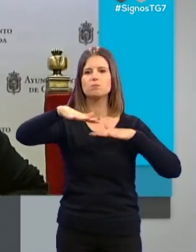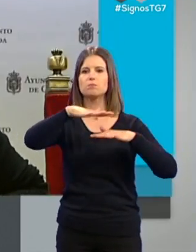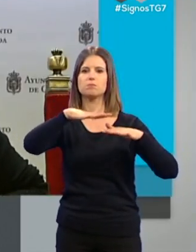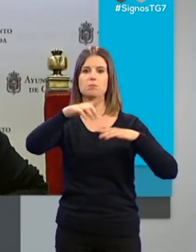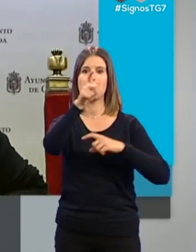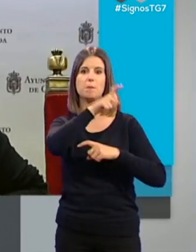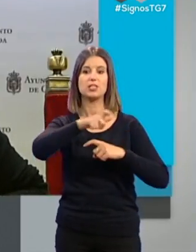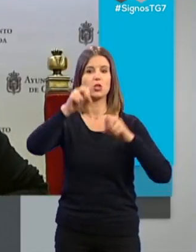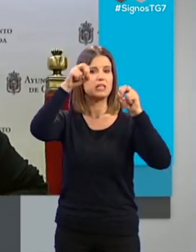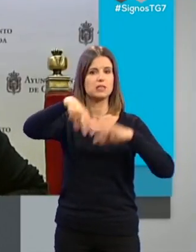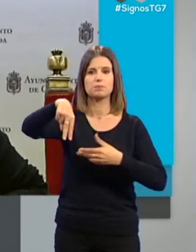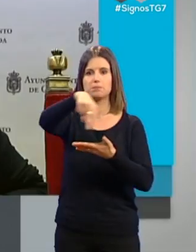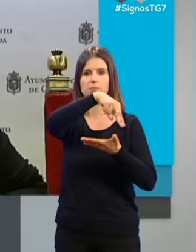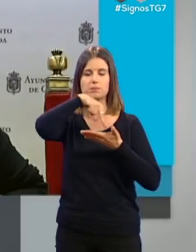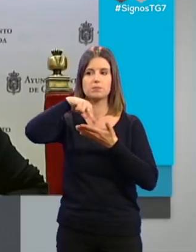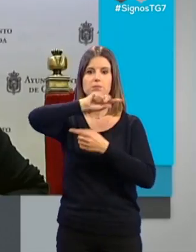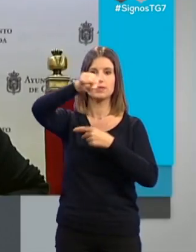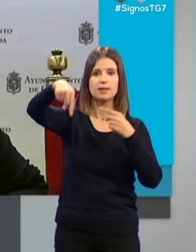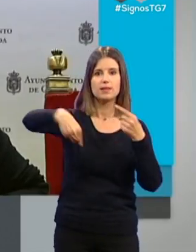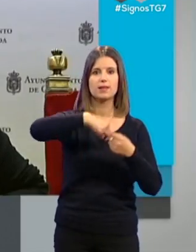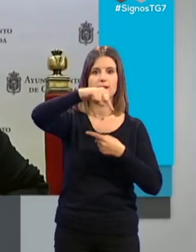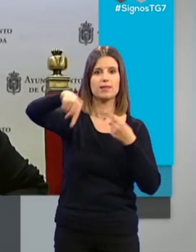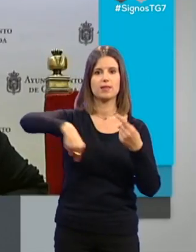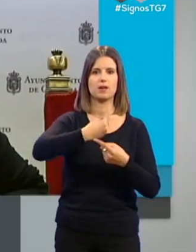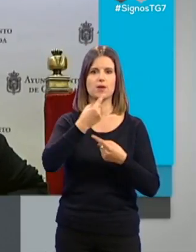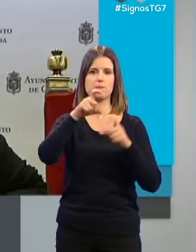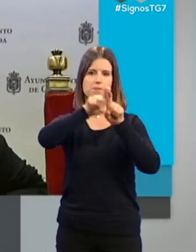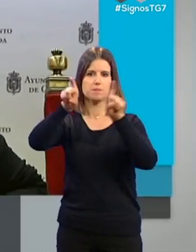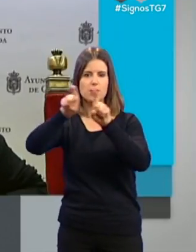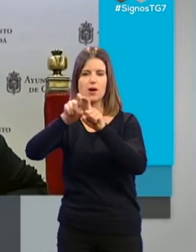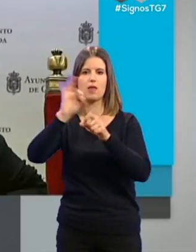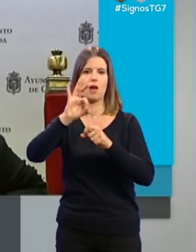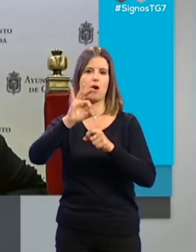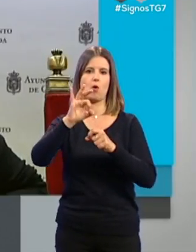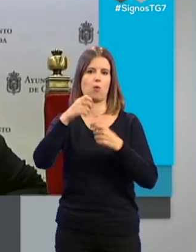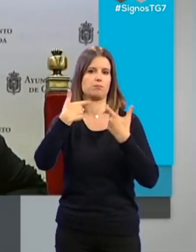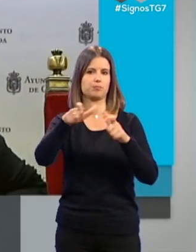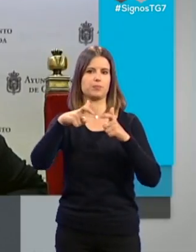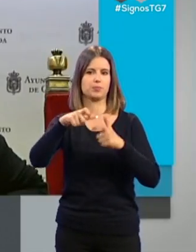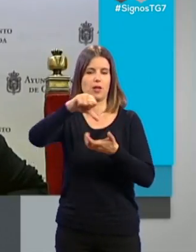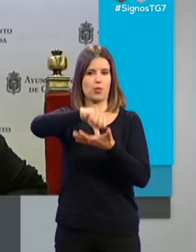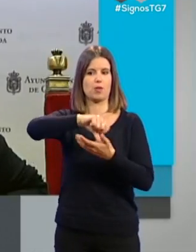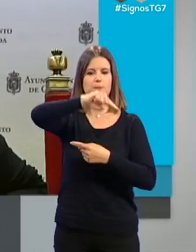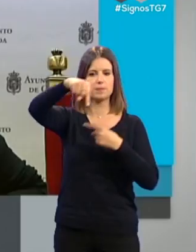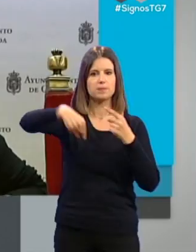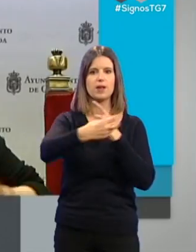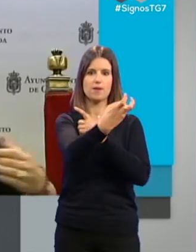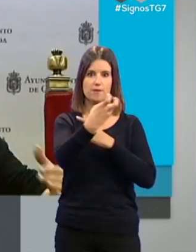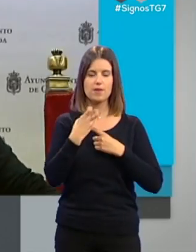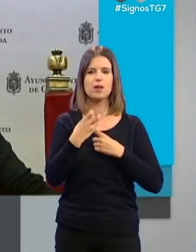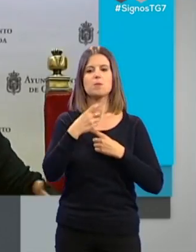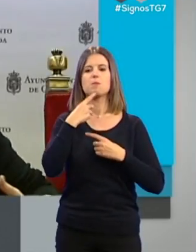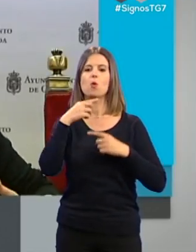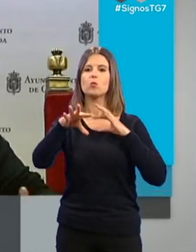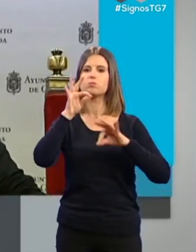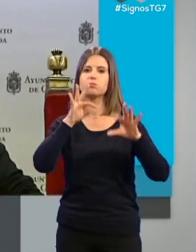las personas sin hogar que han sido derivadas de diferentes entidades o dispositivos de esta ciudad y de forma